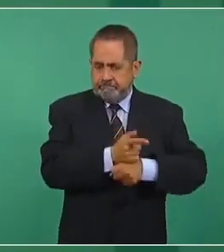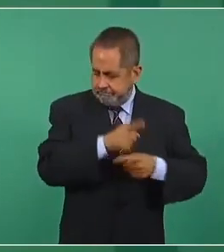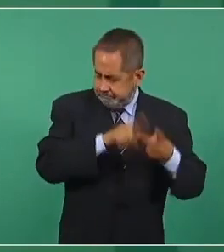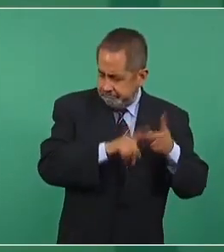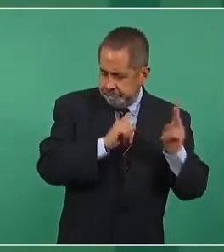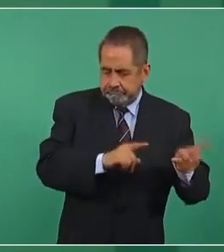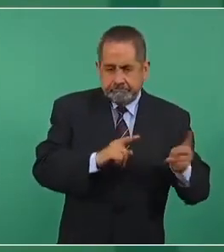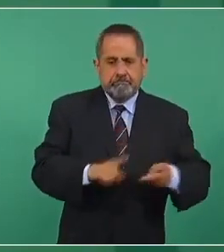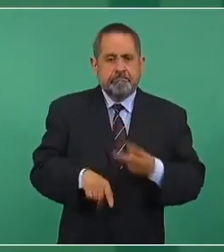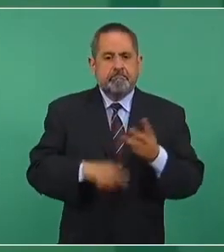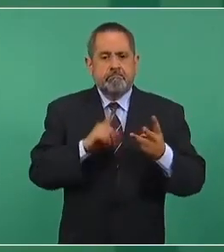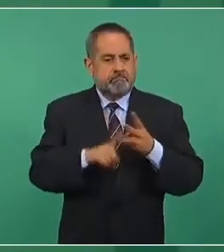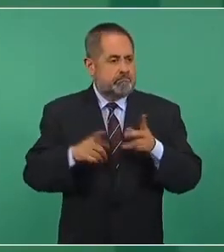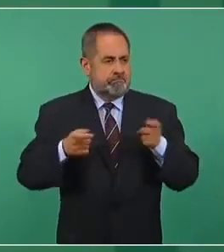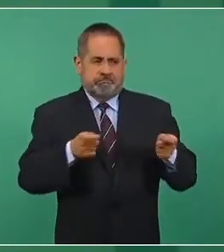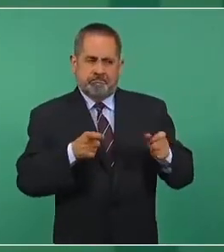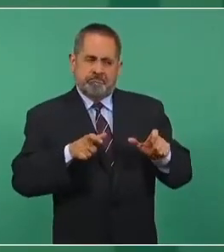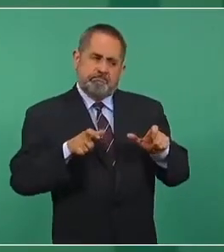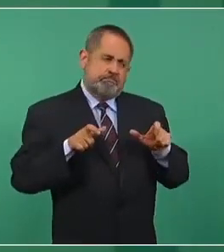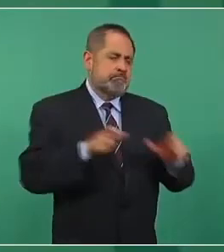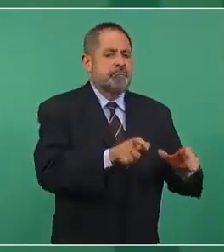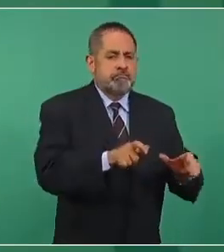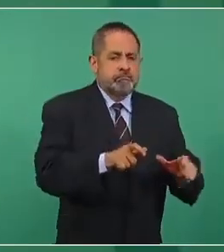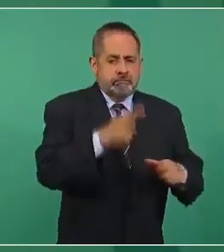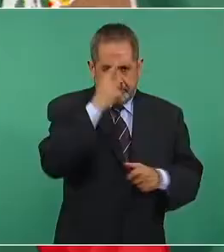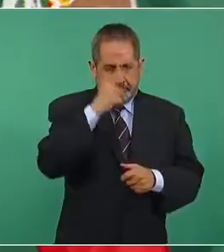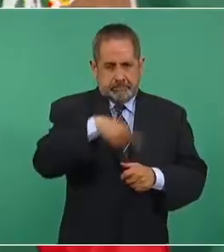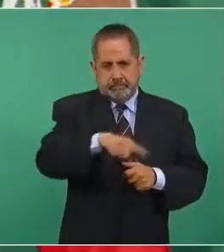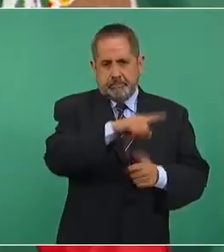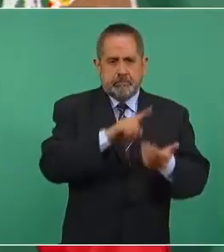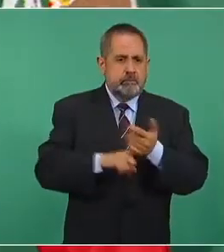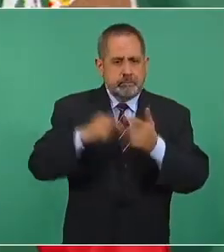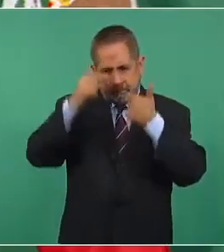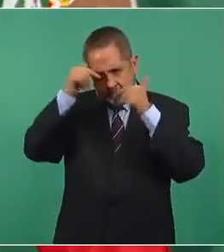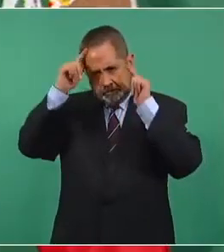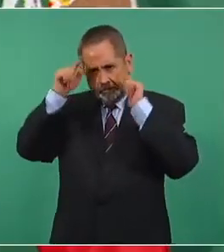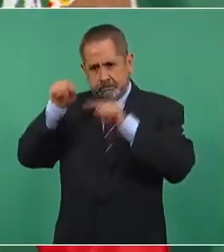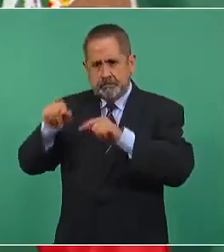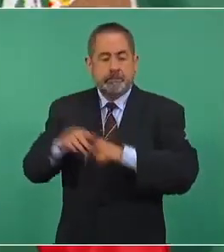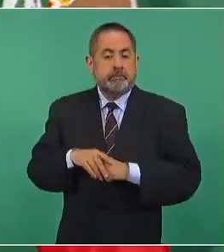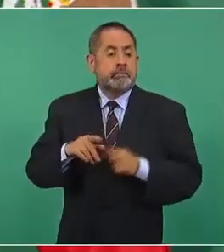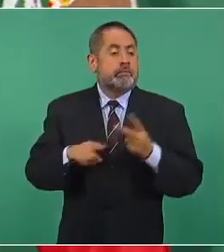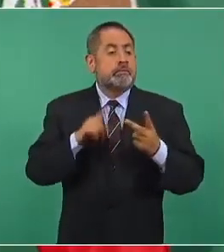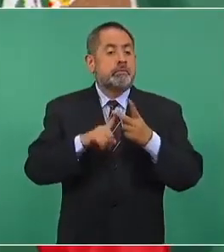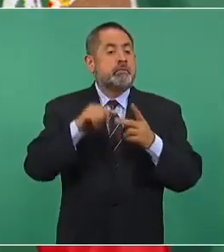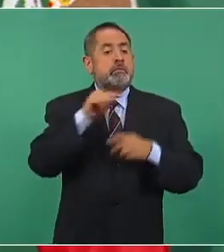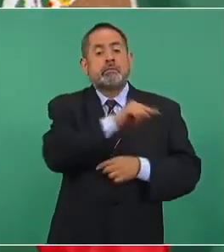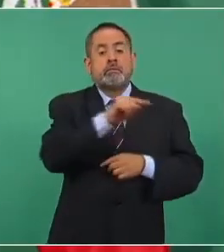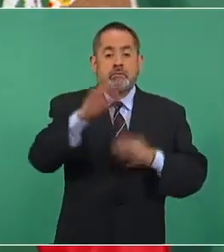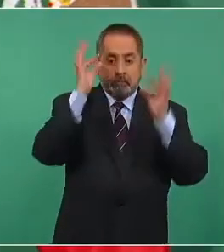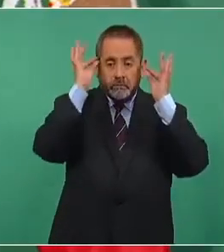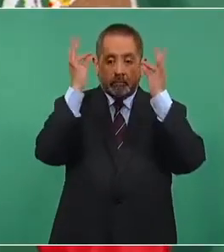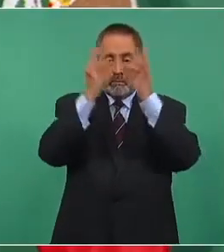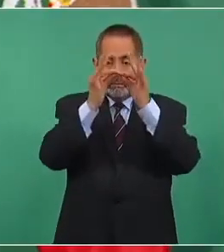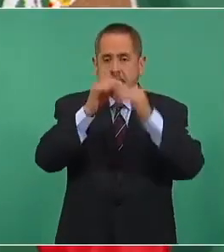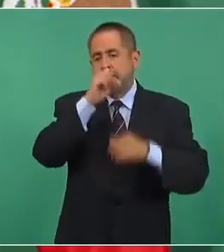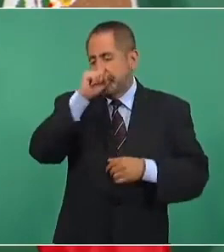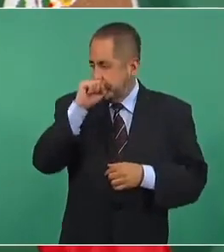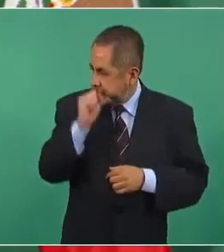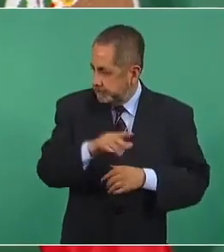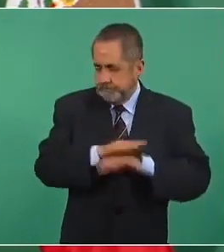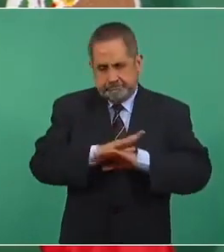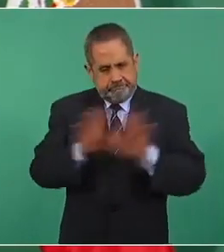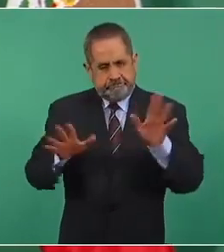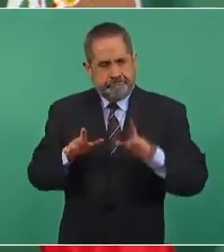y ahora hay control en los puertos con la Marina. Y luego las aduanas y ya